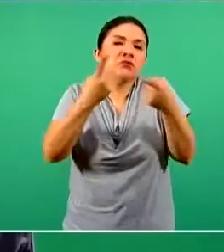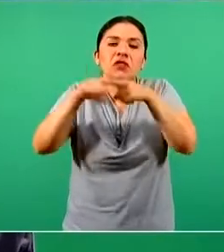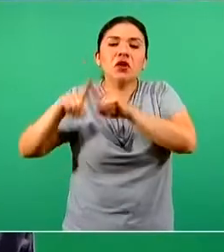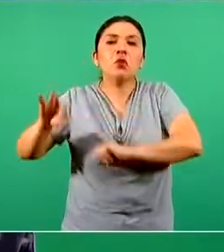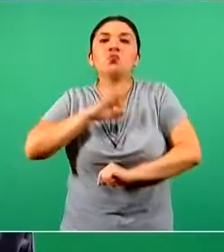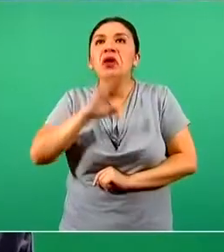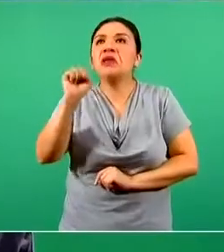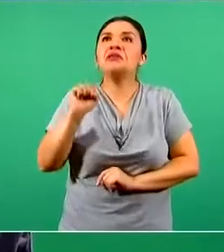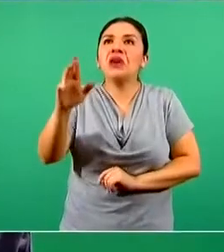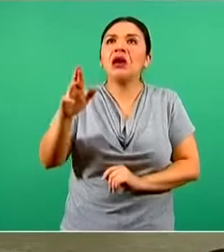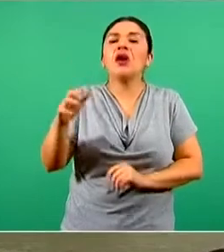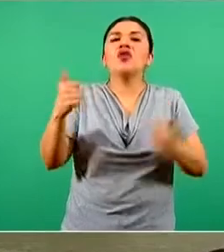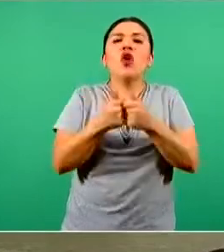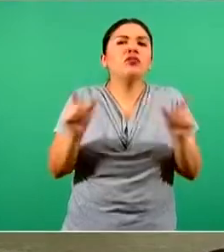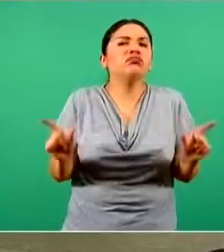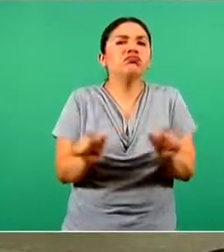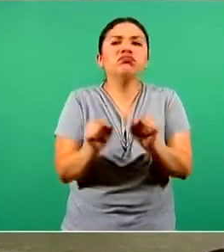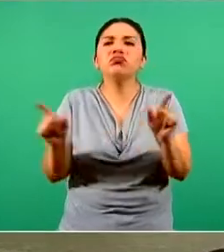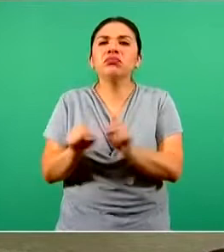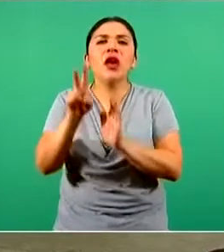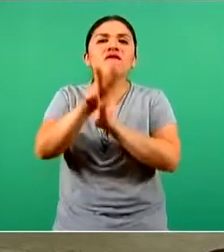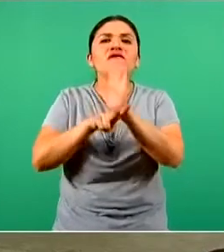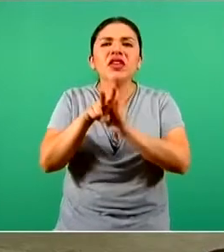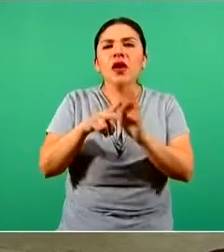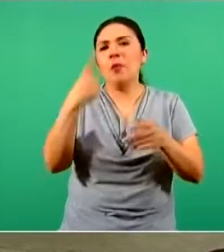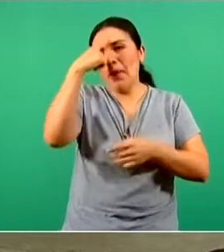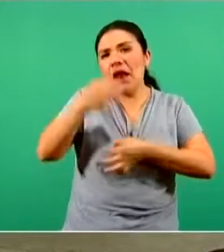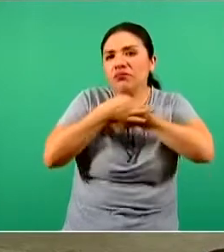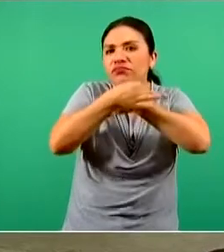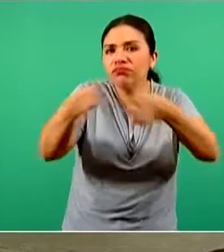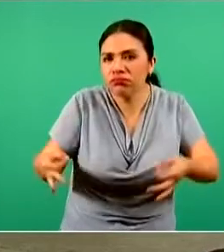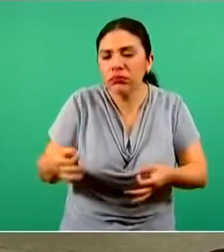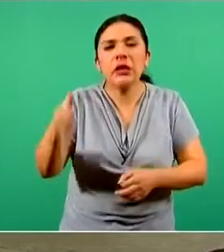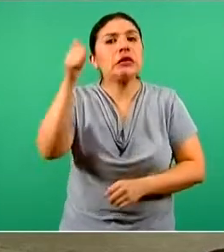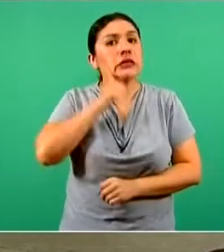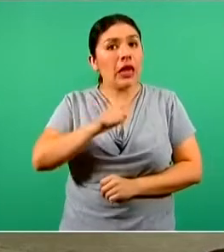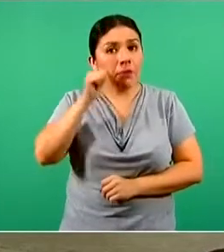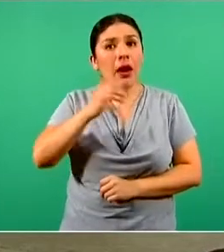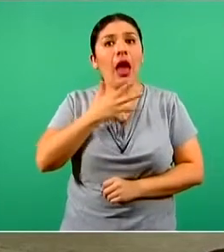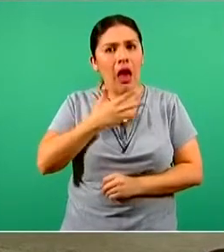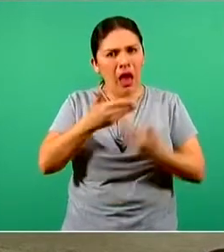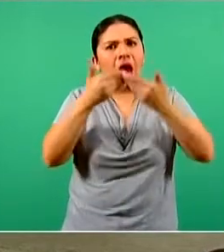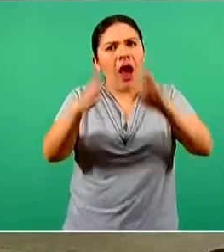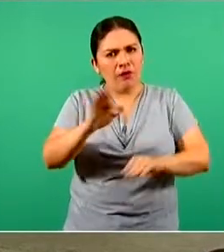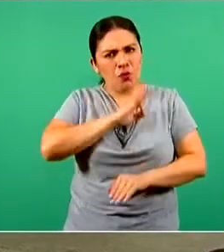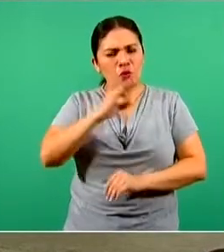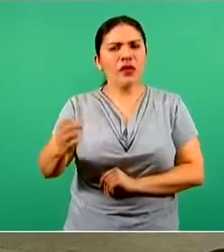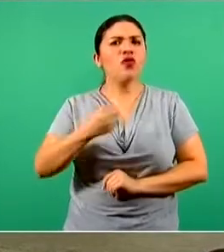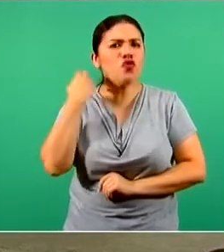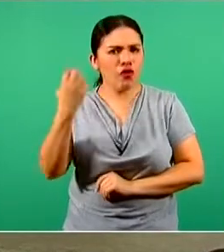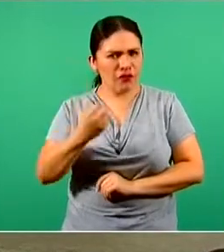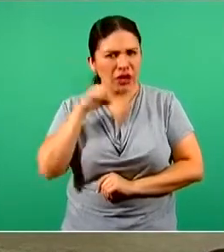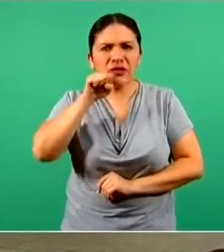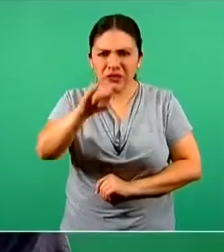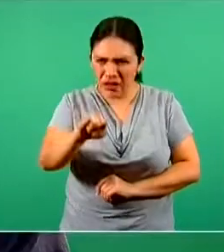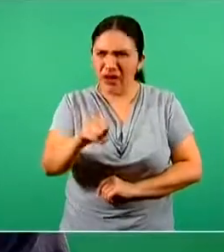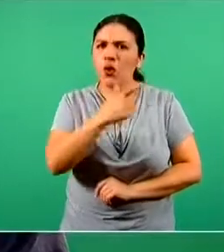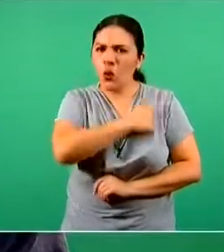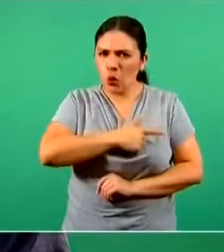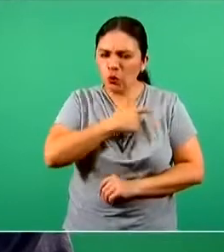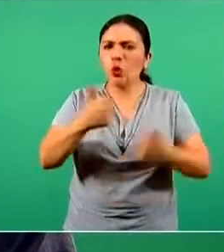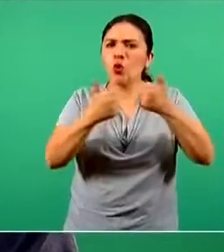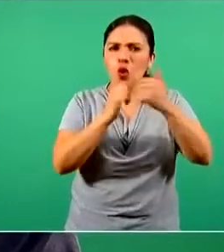posiblemente tendremos cápsulas informativas, periódicas, siempre tendremos la apertura de tener conferencias de prensa y